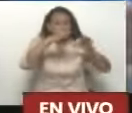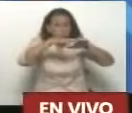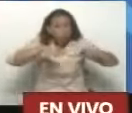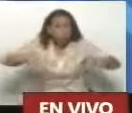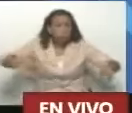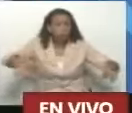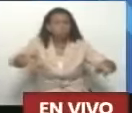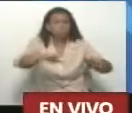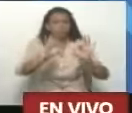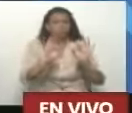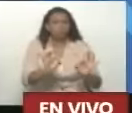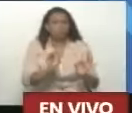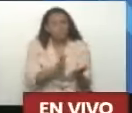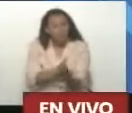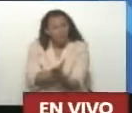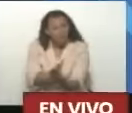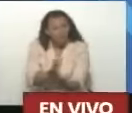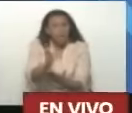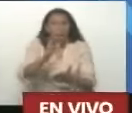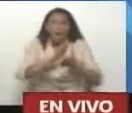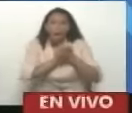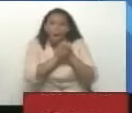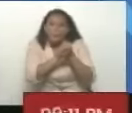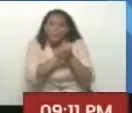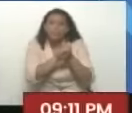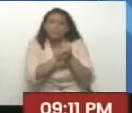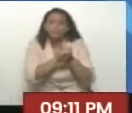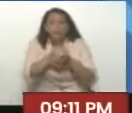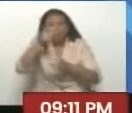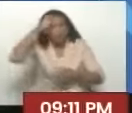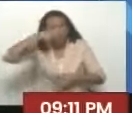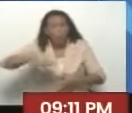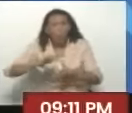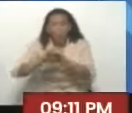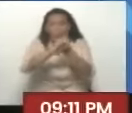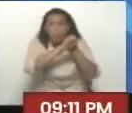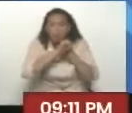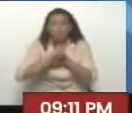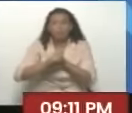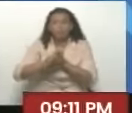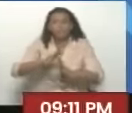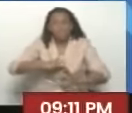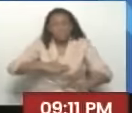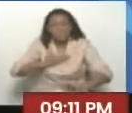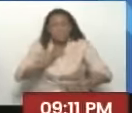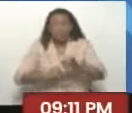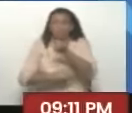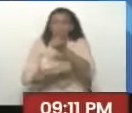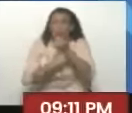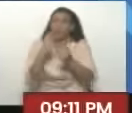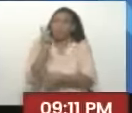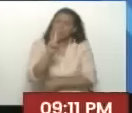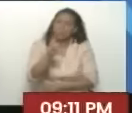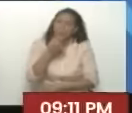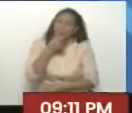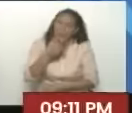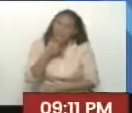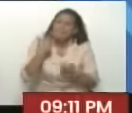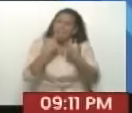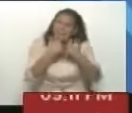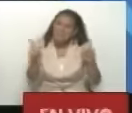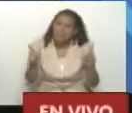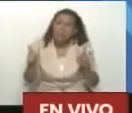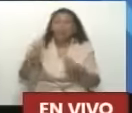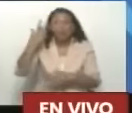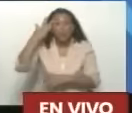para guiar y acompañar a todos los compañeros que queremos una Venezuela bonita, una Venezuela mejor, así